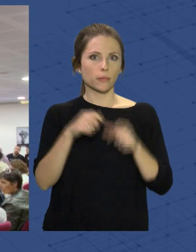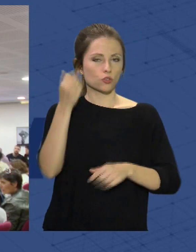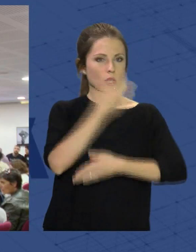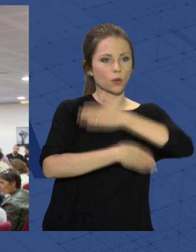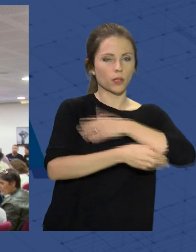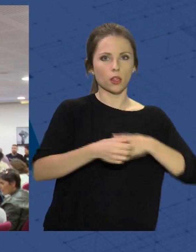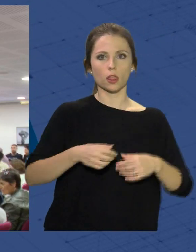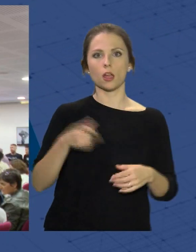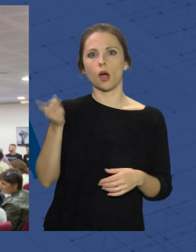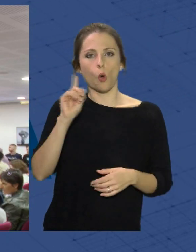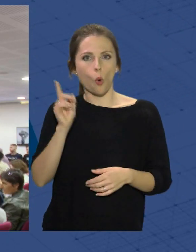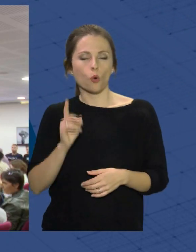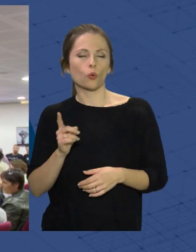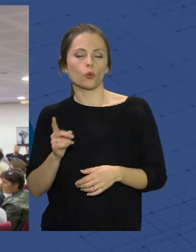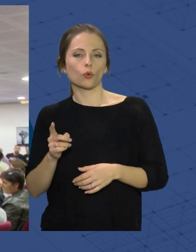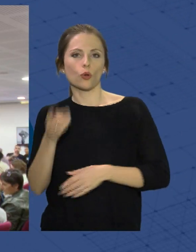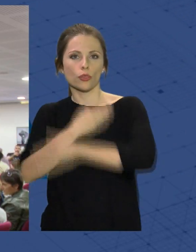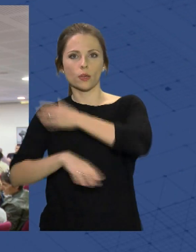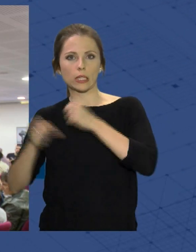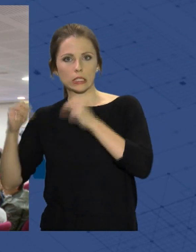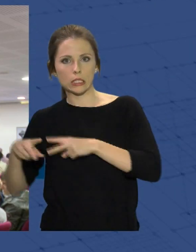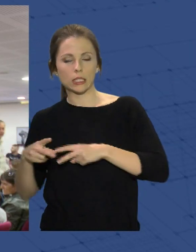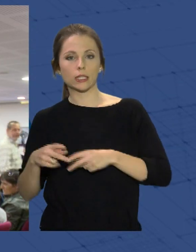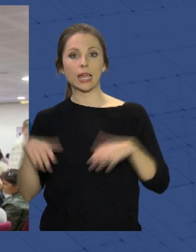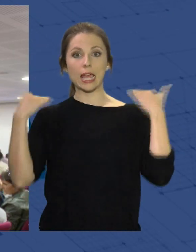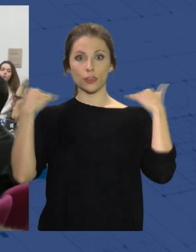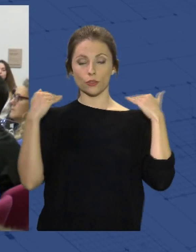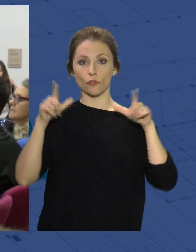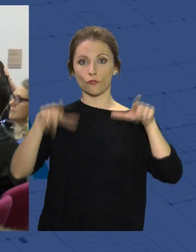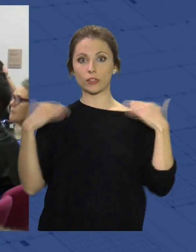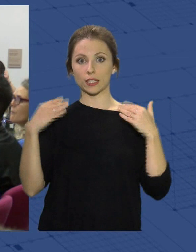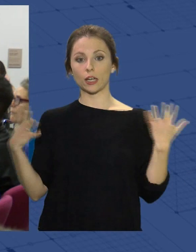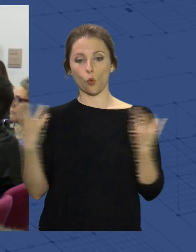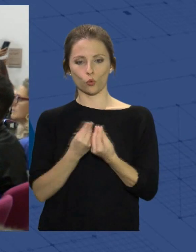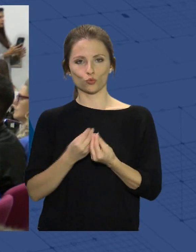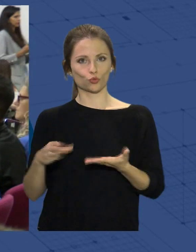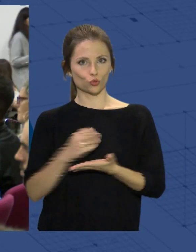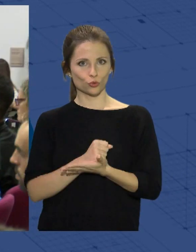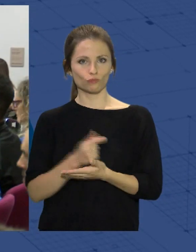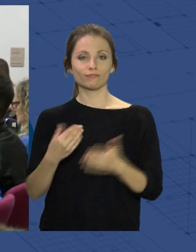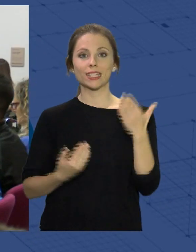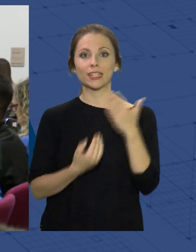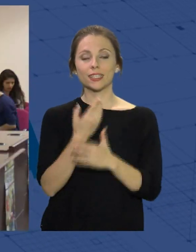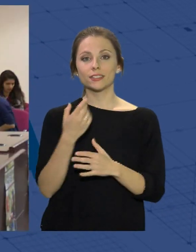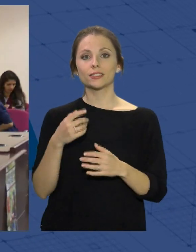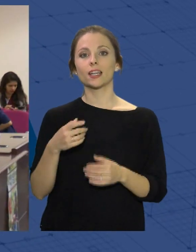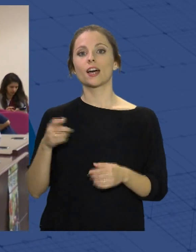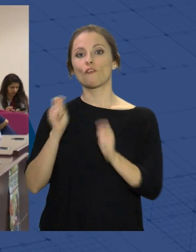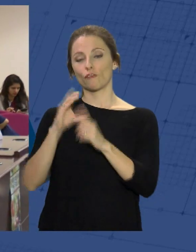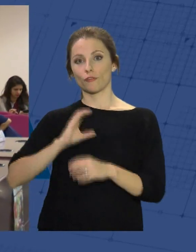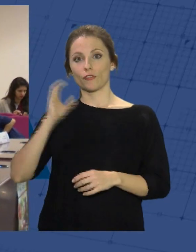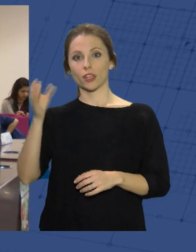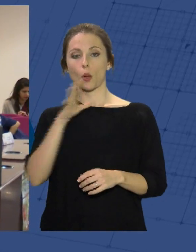discapacidad, la clase de educación física la lleven a cabo de manera conjunta. Estas jornadas, financiadas por la Diputación Provincial,